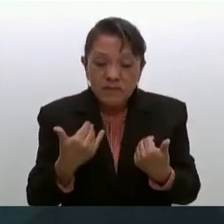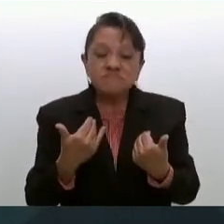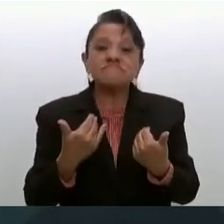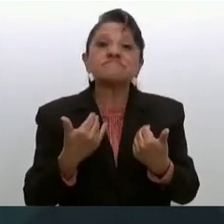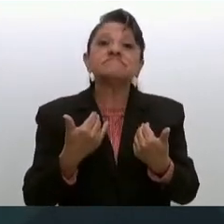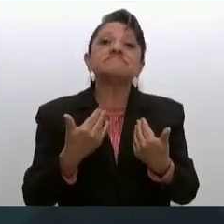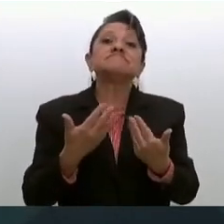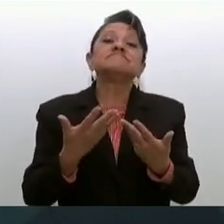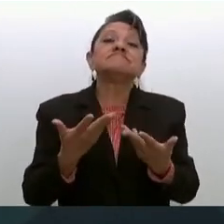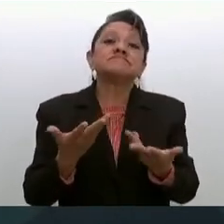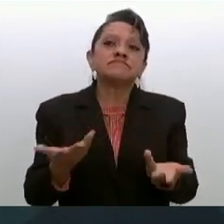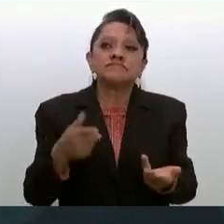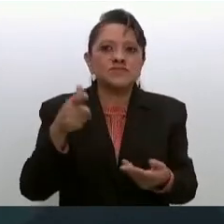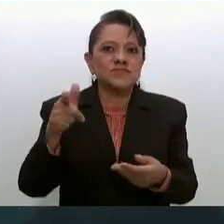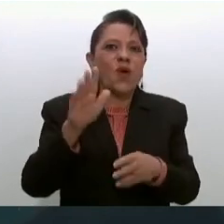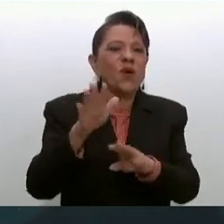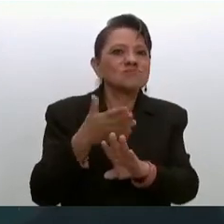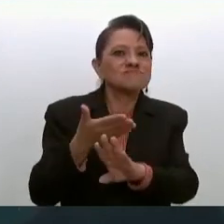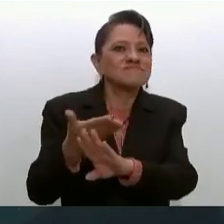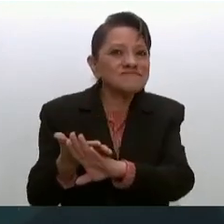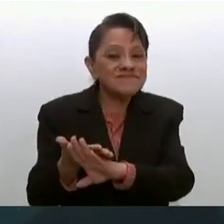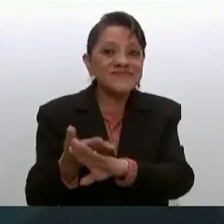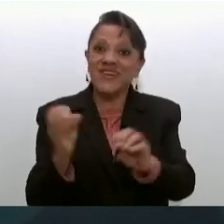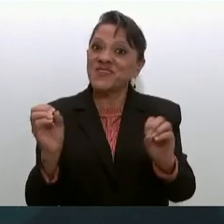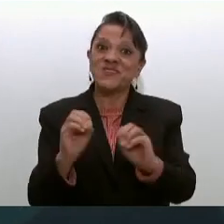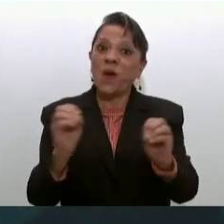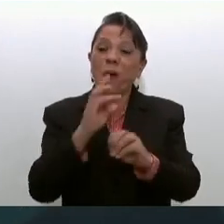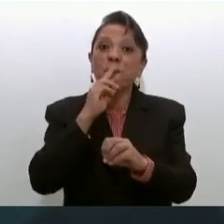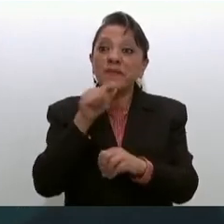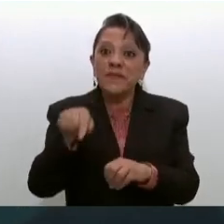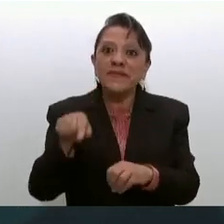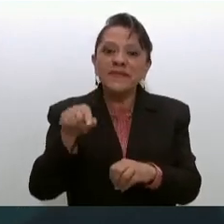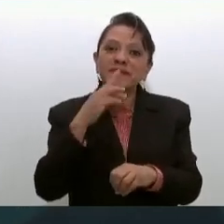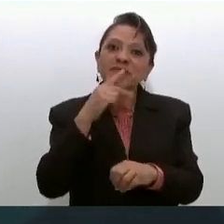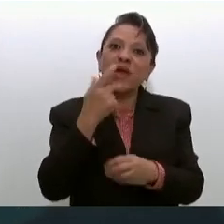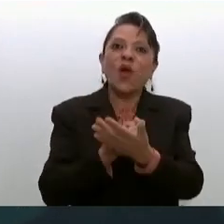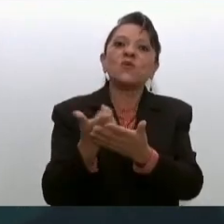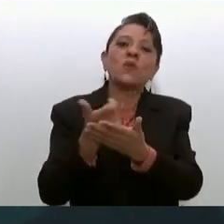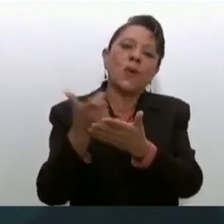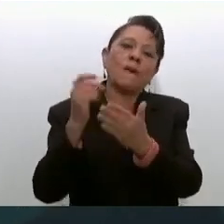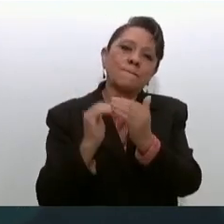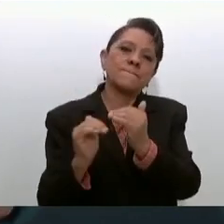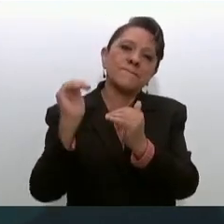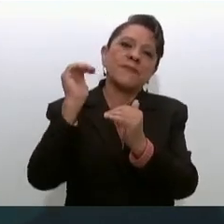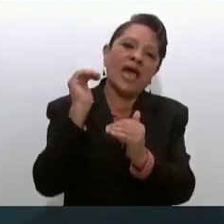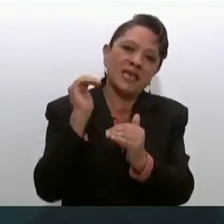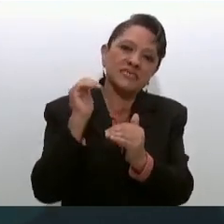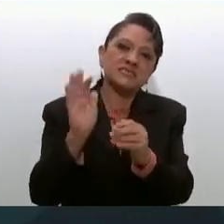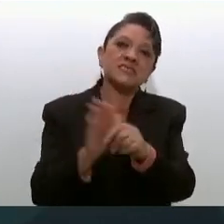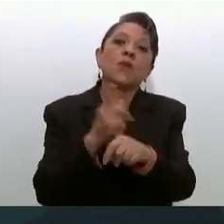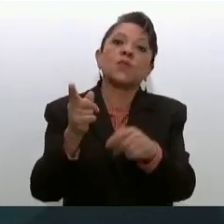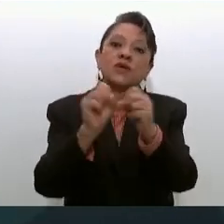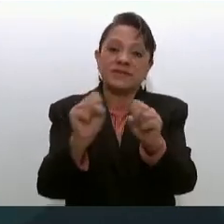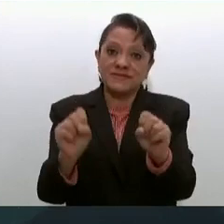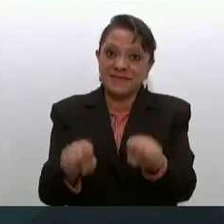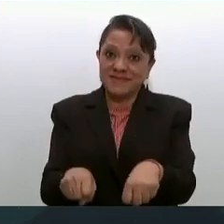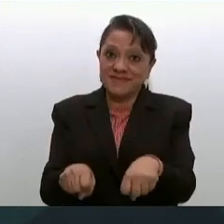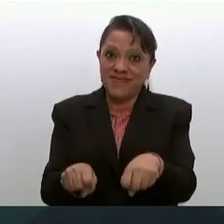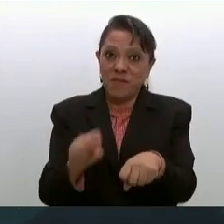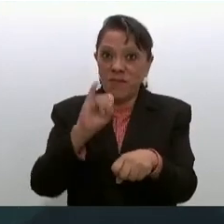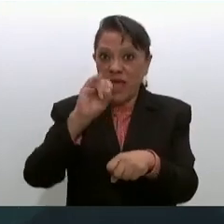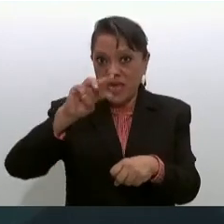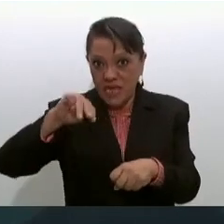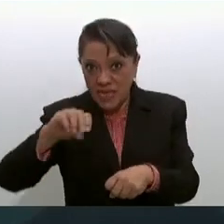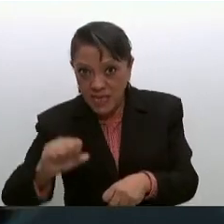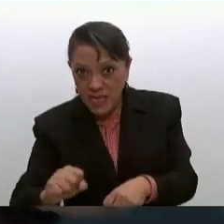resultar perjudicados que al contrario van a mejorar en el sistema IMSS